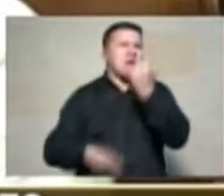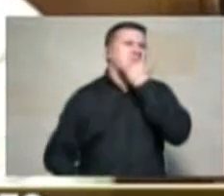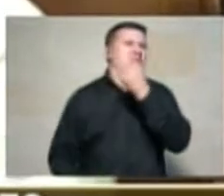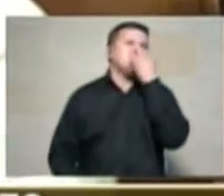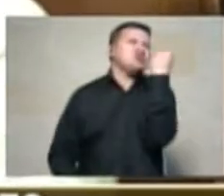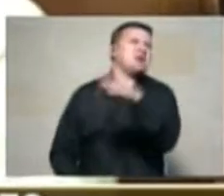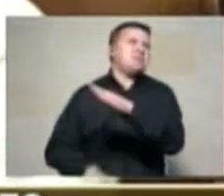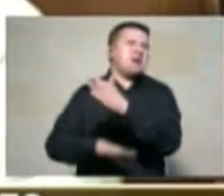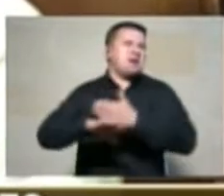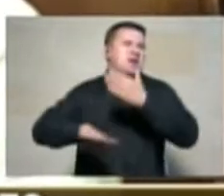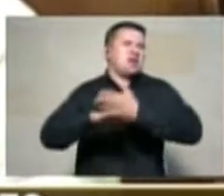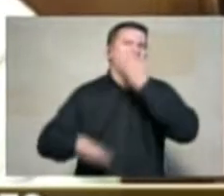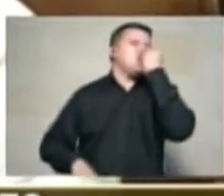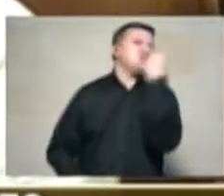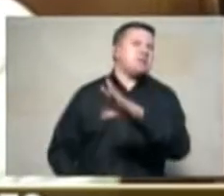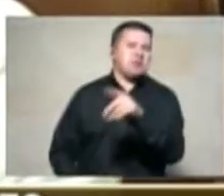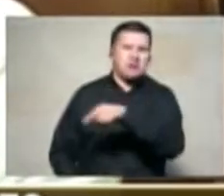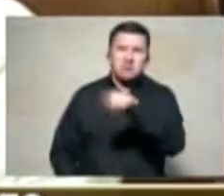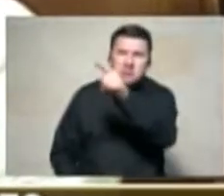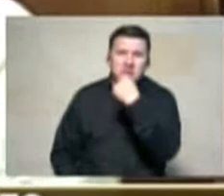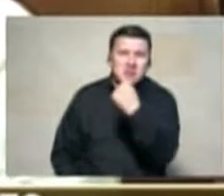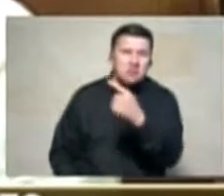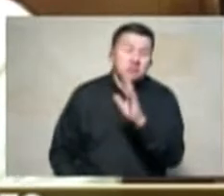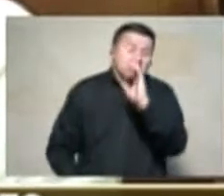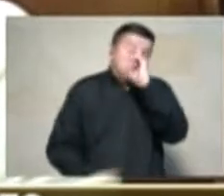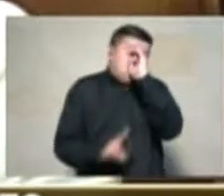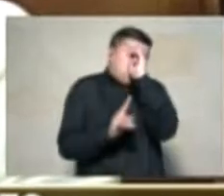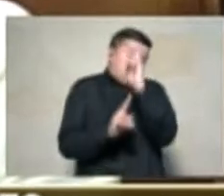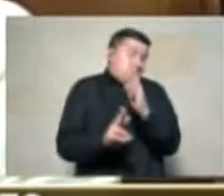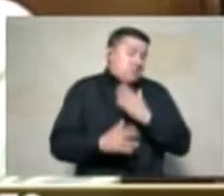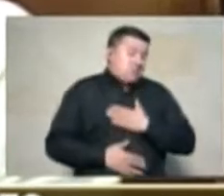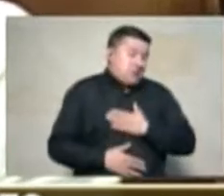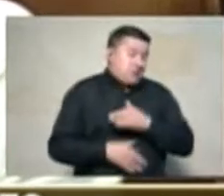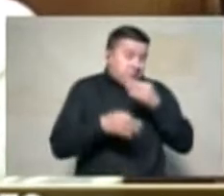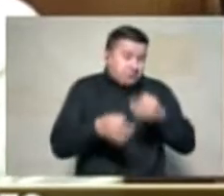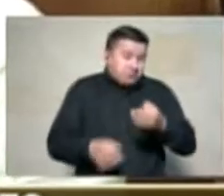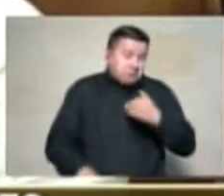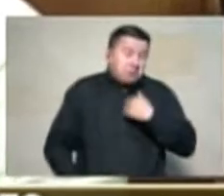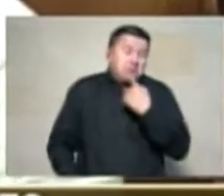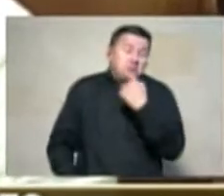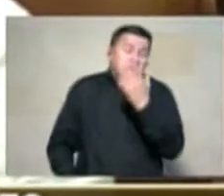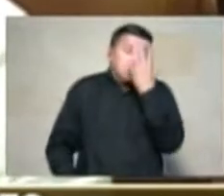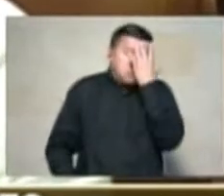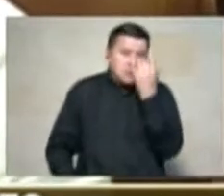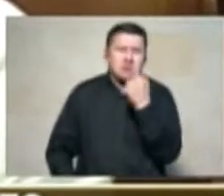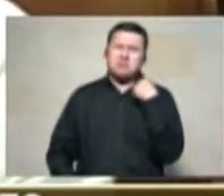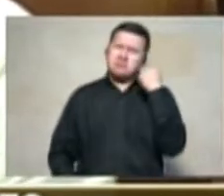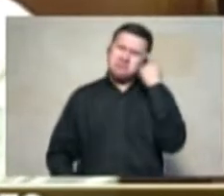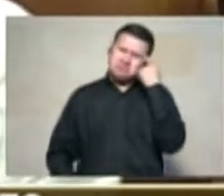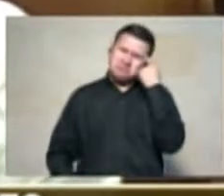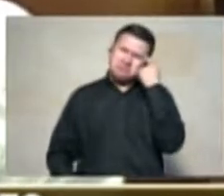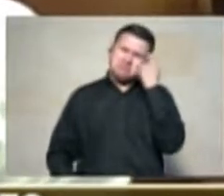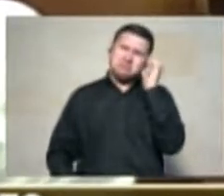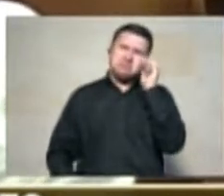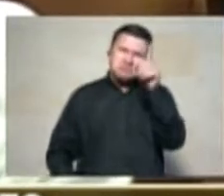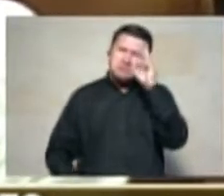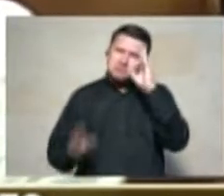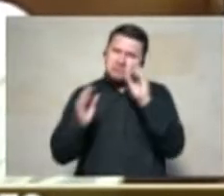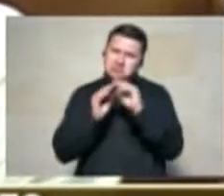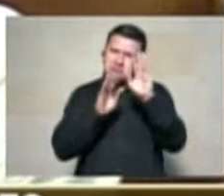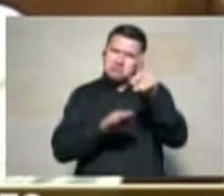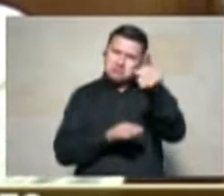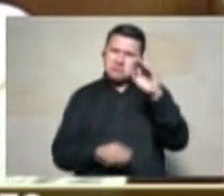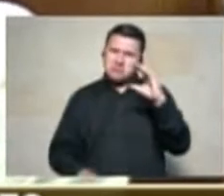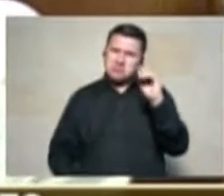sirve yo lo digo con el mayor respeto y con la mayor consideración porque si considero que hay una parte en que estoy de acuerdo con la